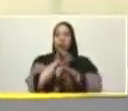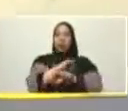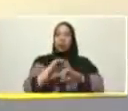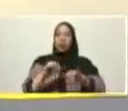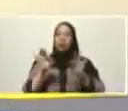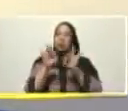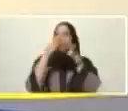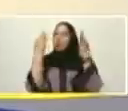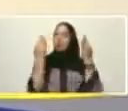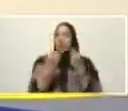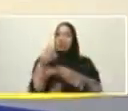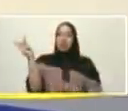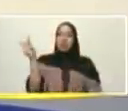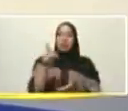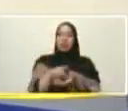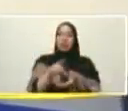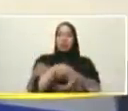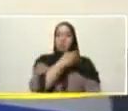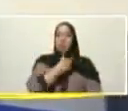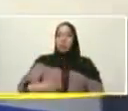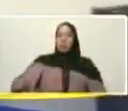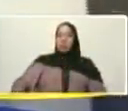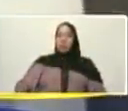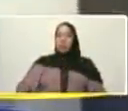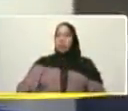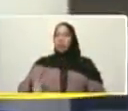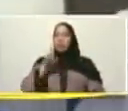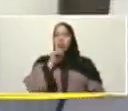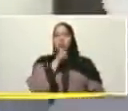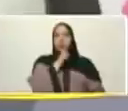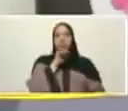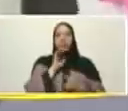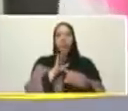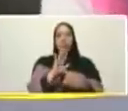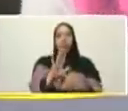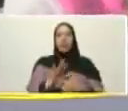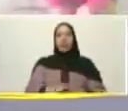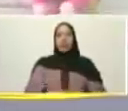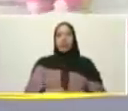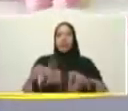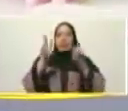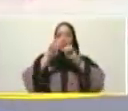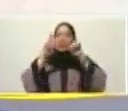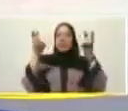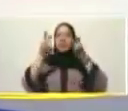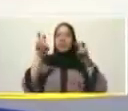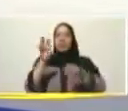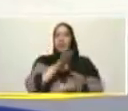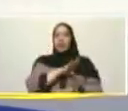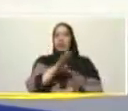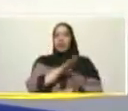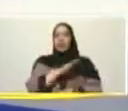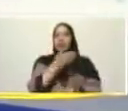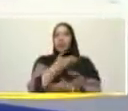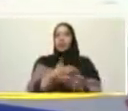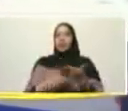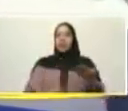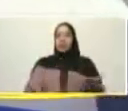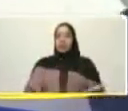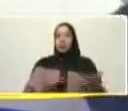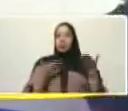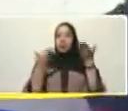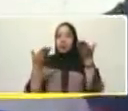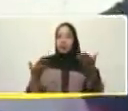trajimos aquí presidente en su nombre el título de propiedad que nuestro alcalde va a entregar